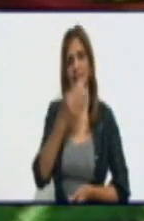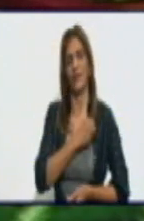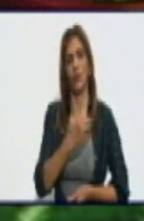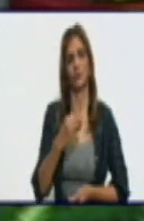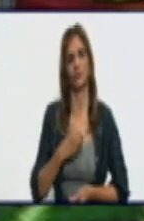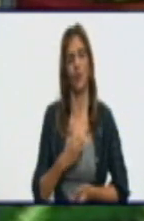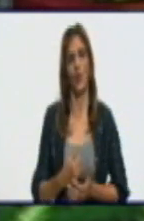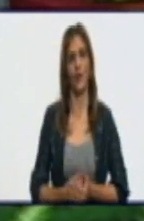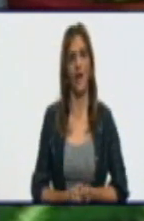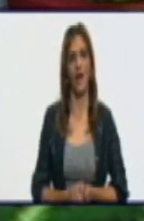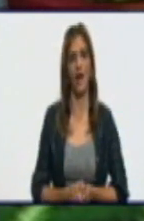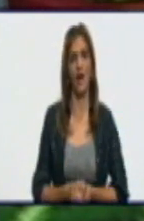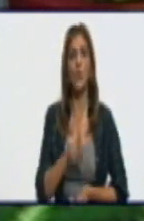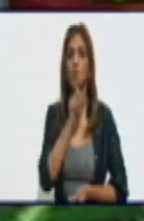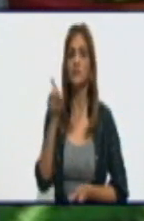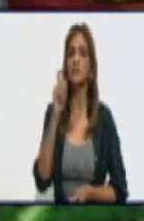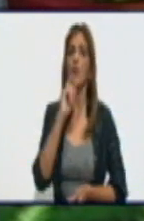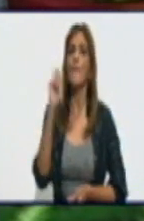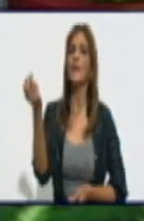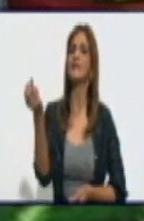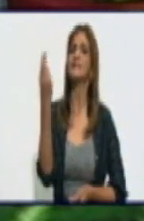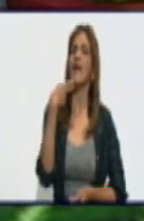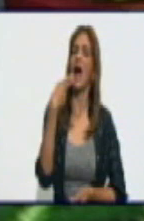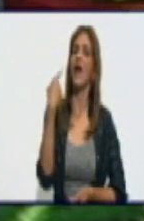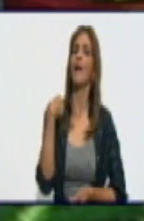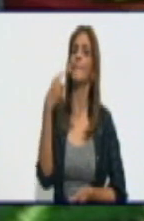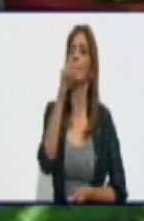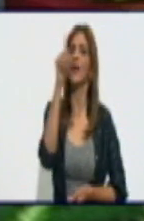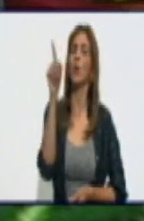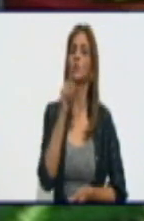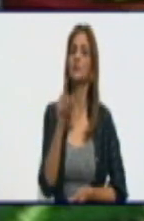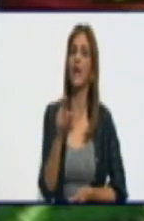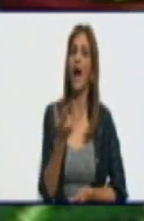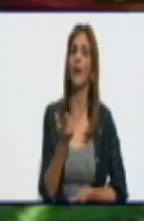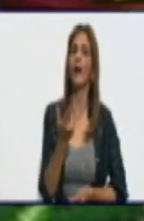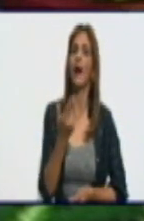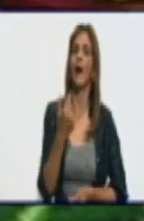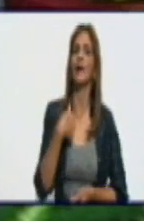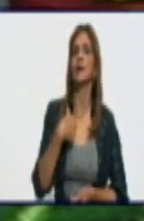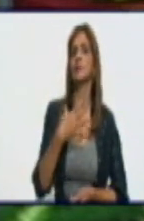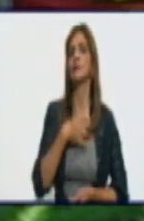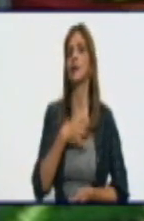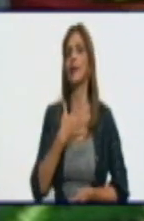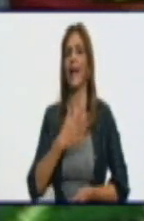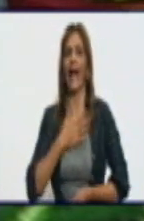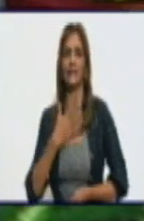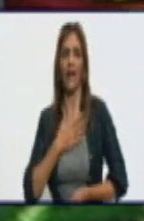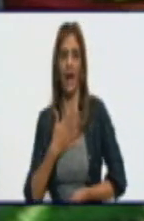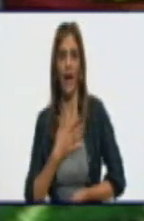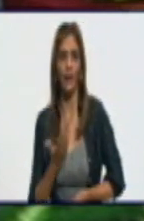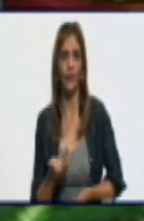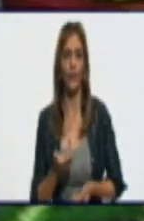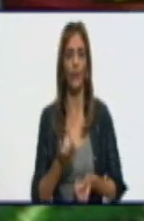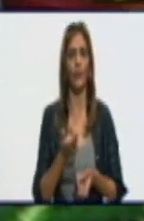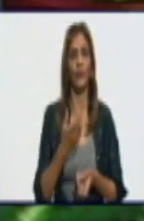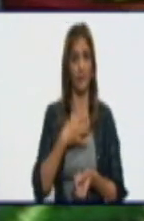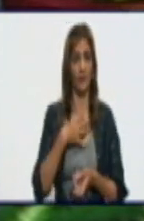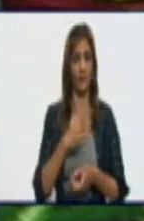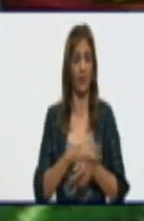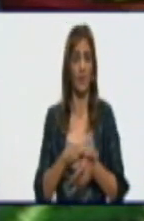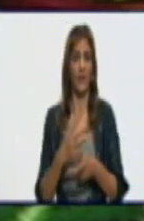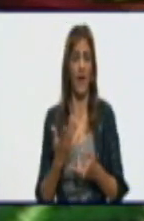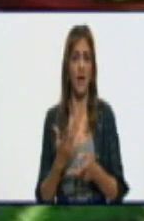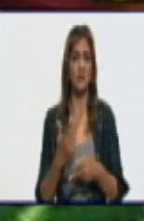llegaba ahora de una televidente preguntando que ella es alérgica, que si tiene catarro común y va al policlínico y le hacen un test